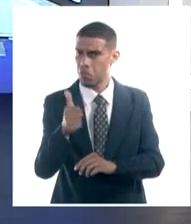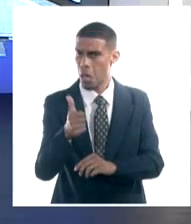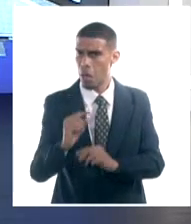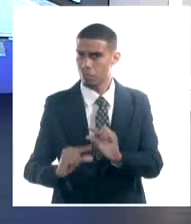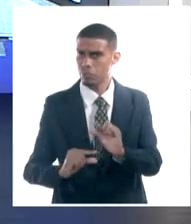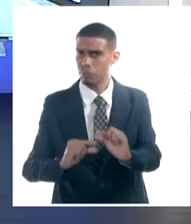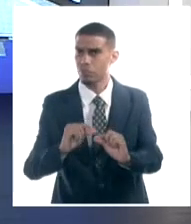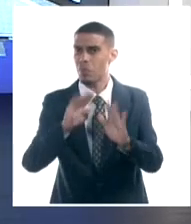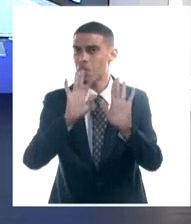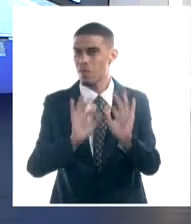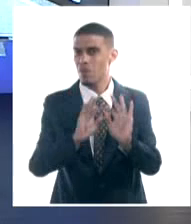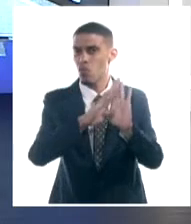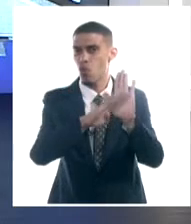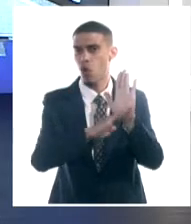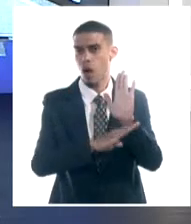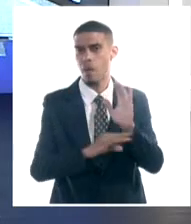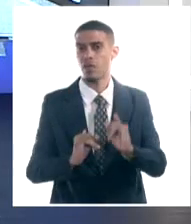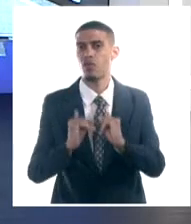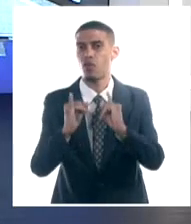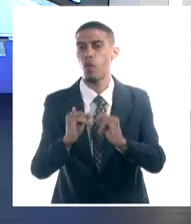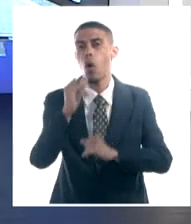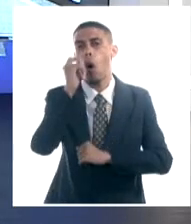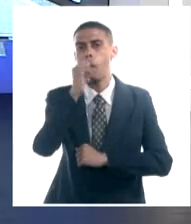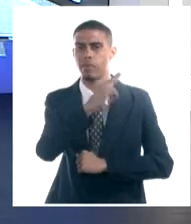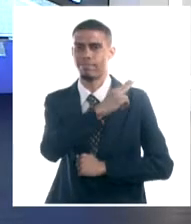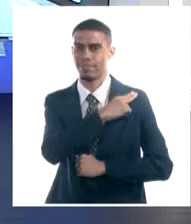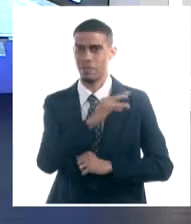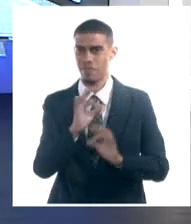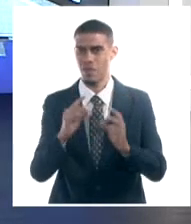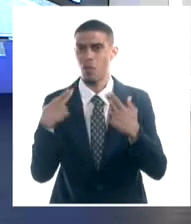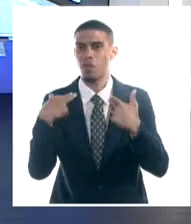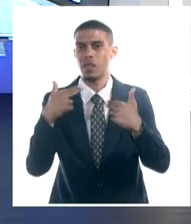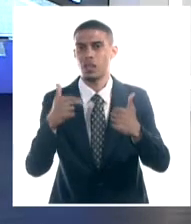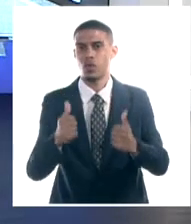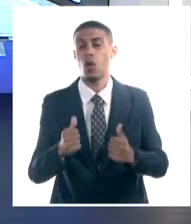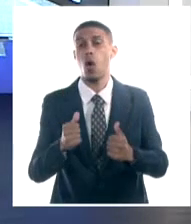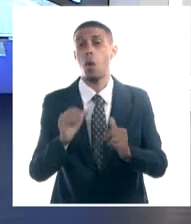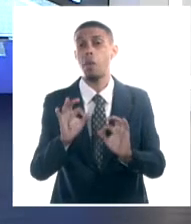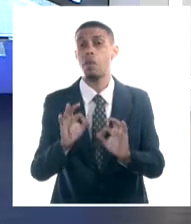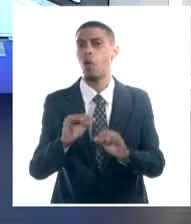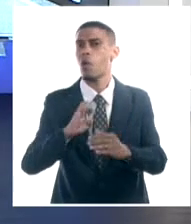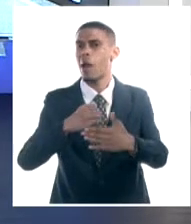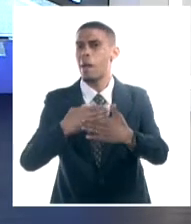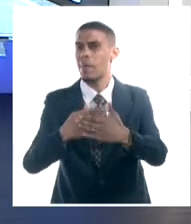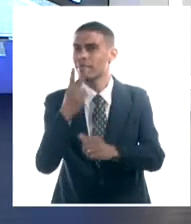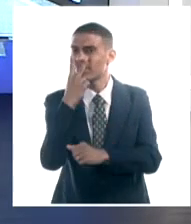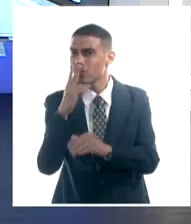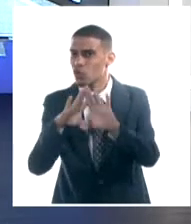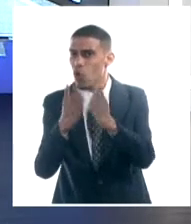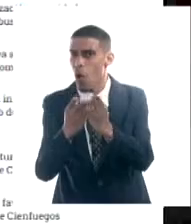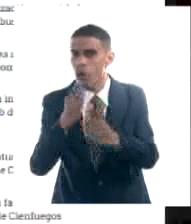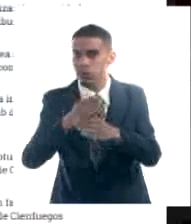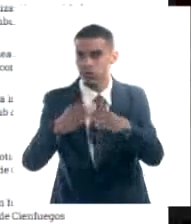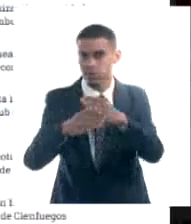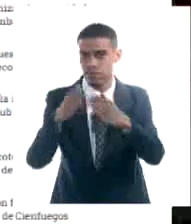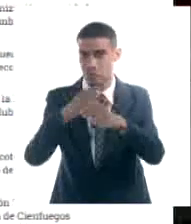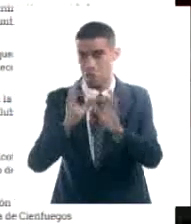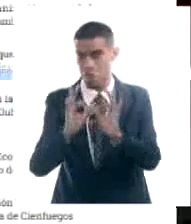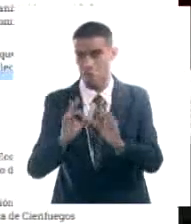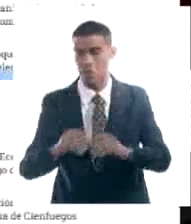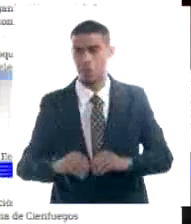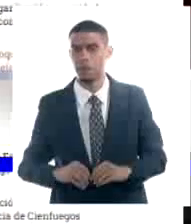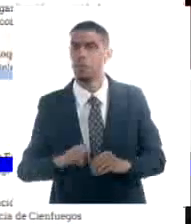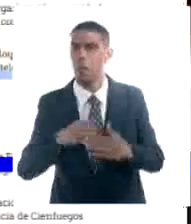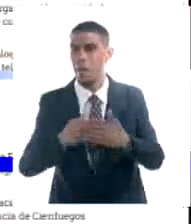previsto, informó José Miguel Rodríguez Campos, director de la Unidad Empresarial de Base de Construcción Industrial de la empresa